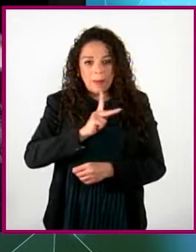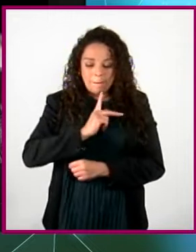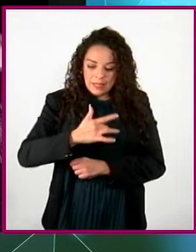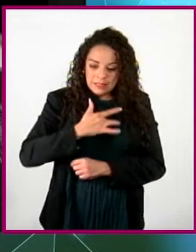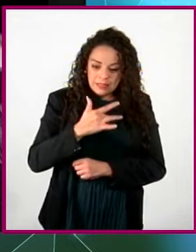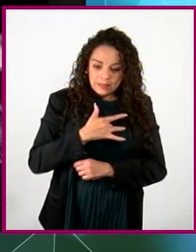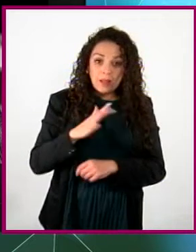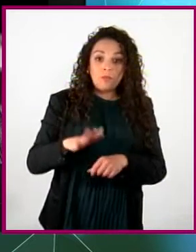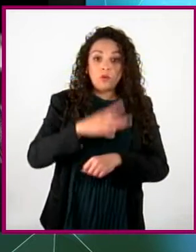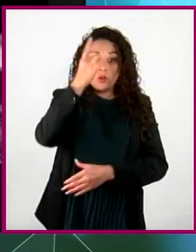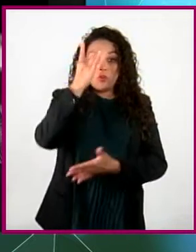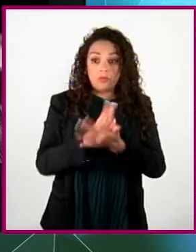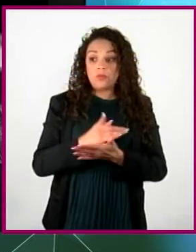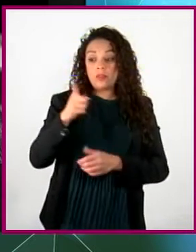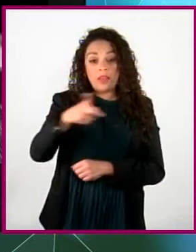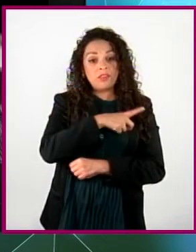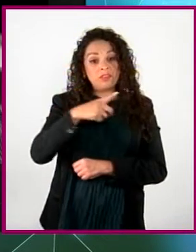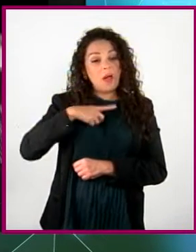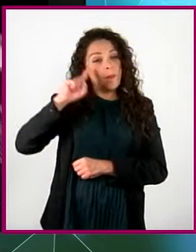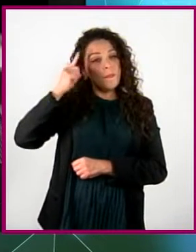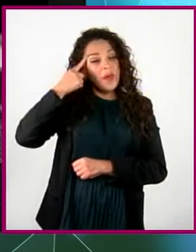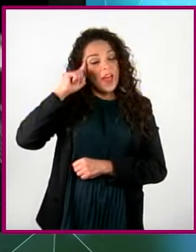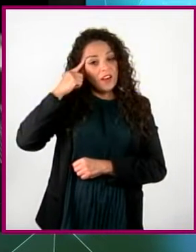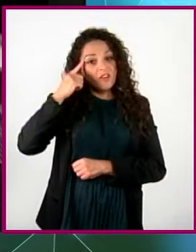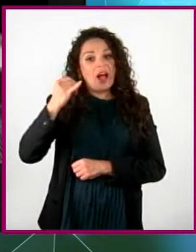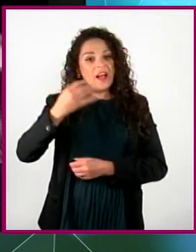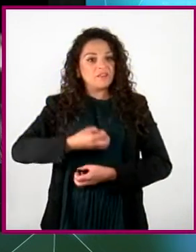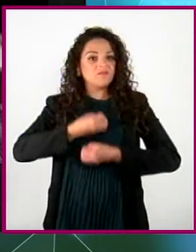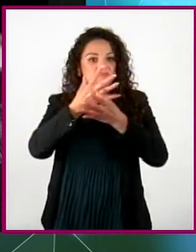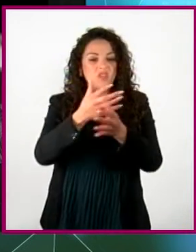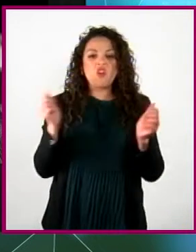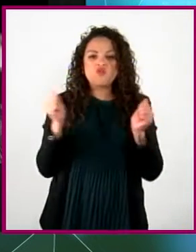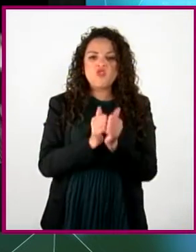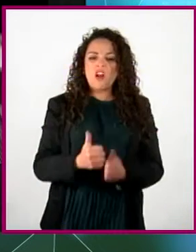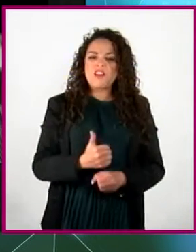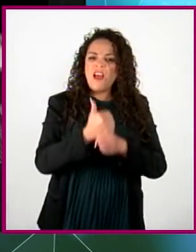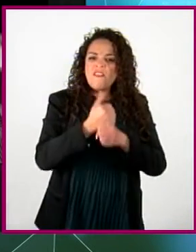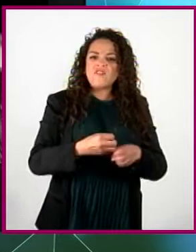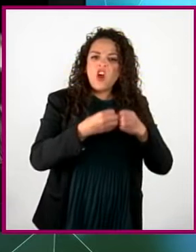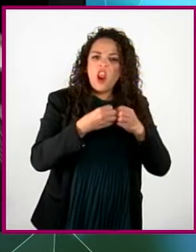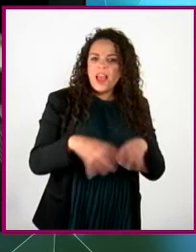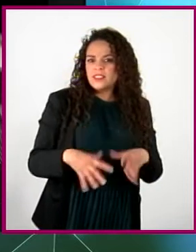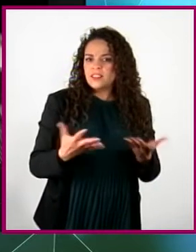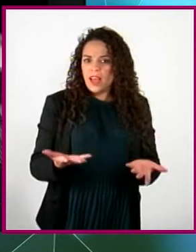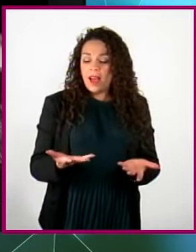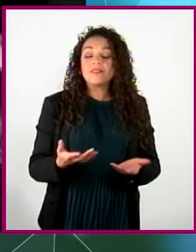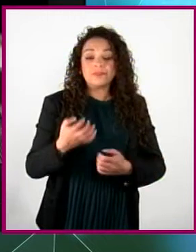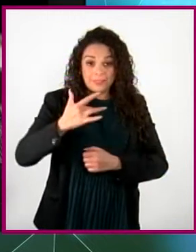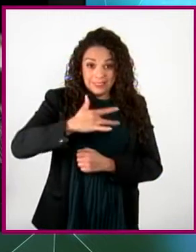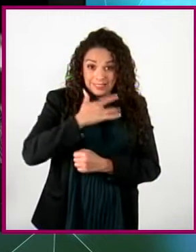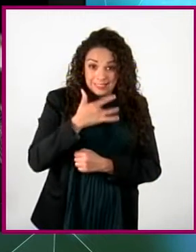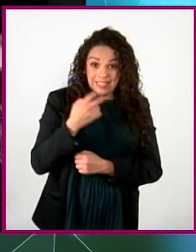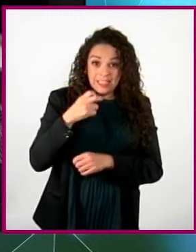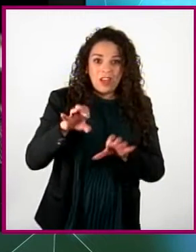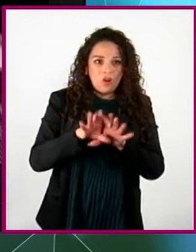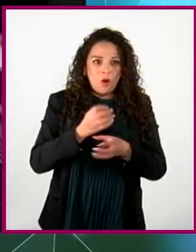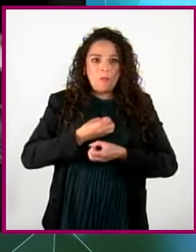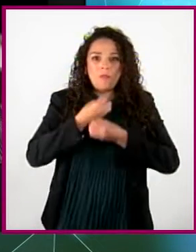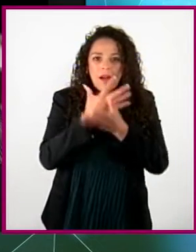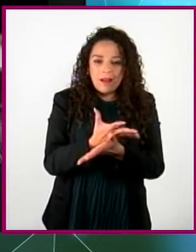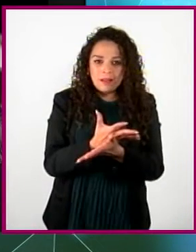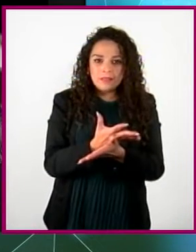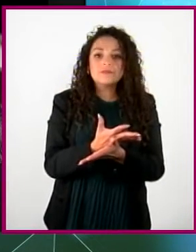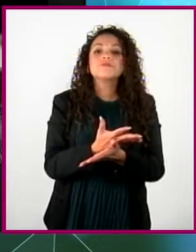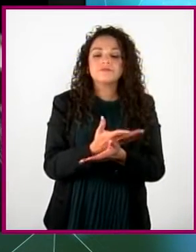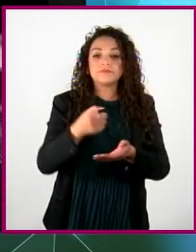condicionó a sentir enojo y a expresarlo a través de la violencia, todo aquello que sentimos al expresarlo pasa por este filtro,